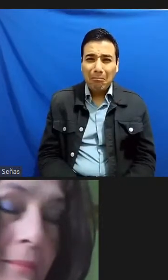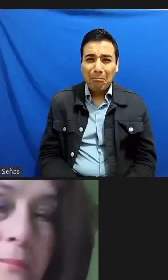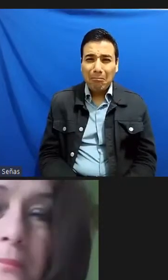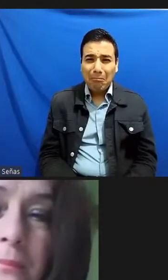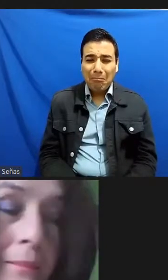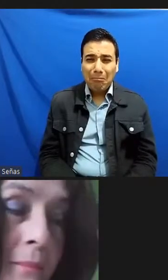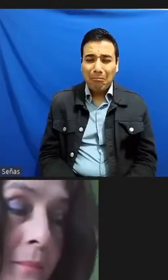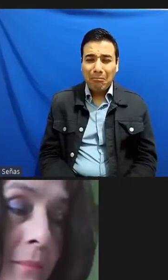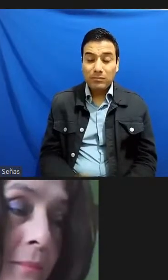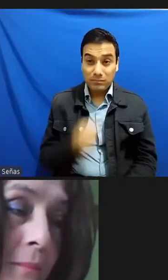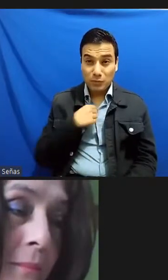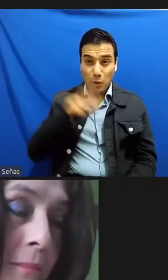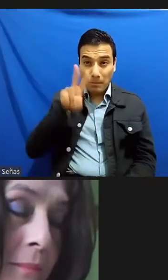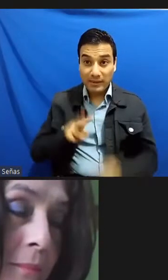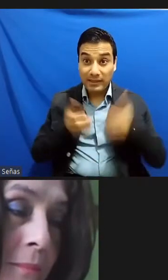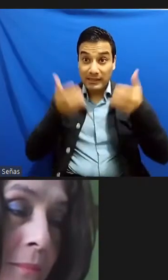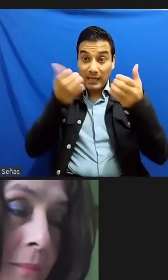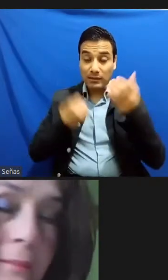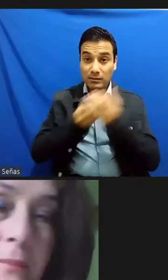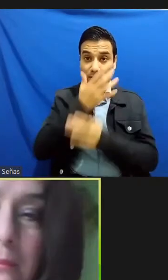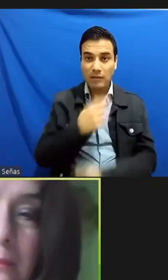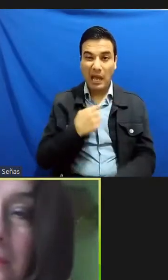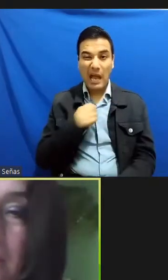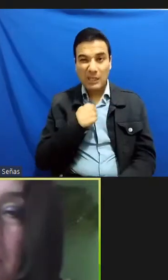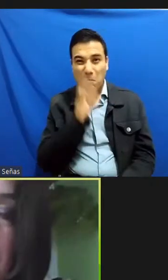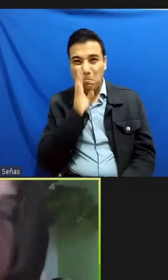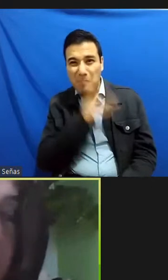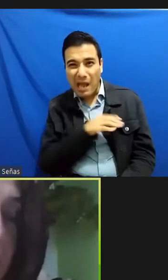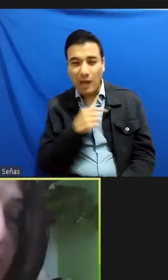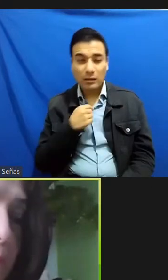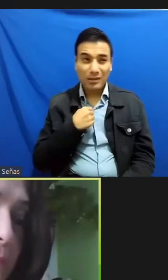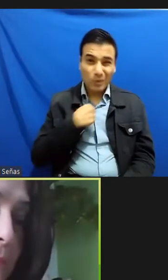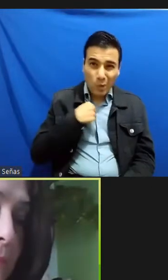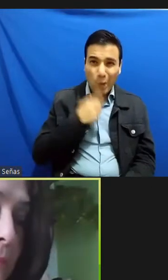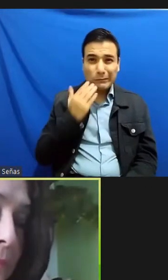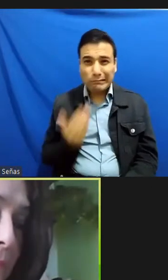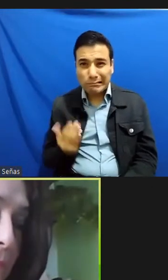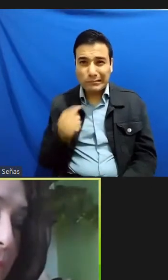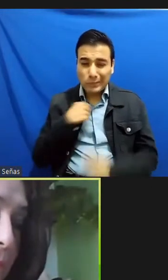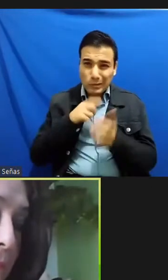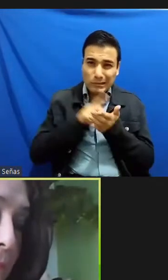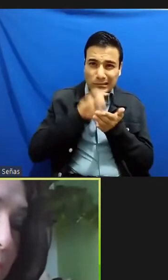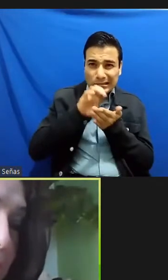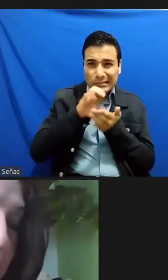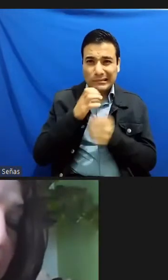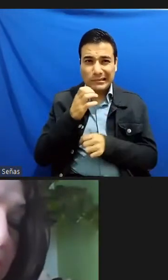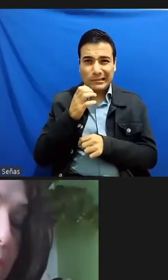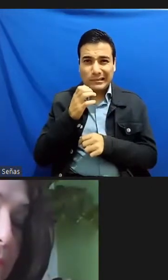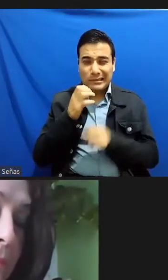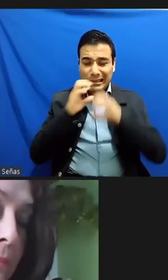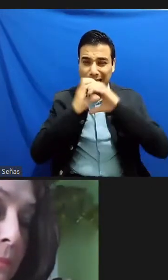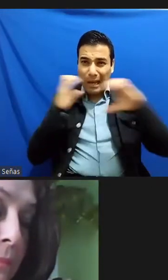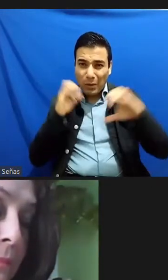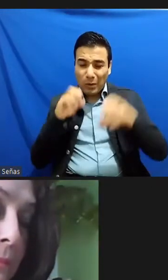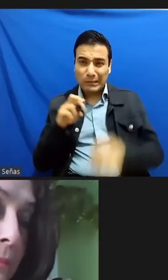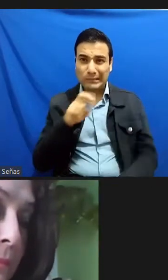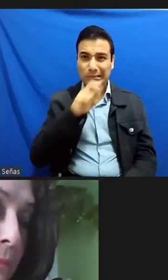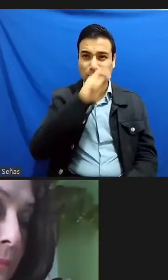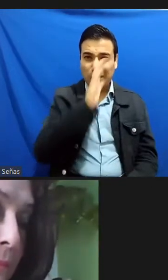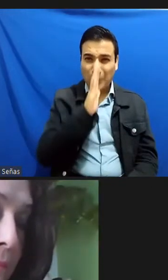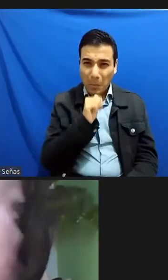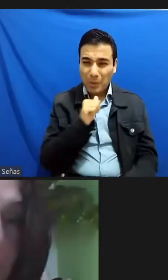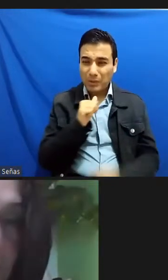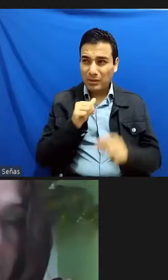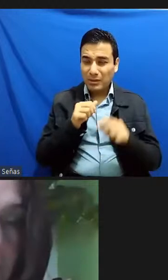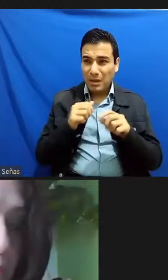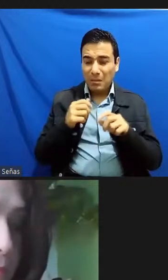salgo a la calle pensando soy un deforme soy un minusválido no puedo subir al autobús voy a esperar que alguien me ayude me van a que